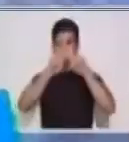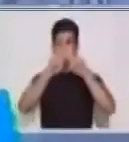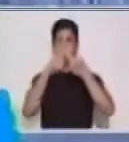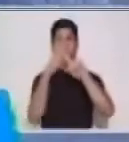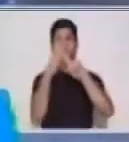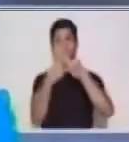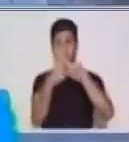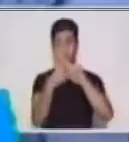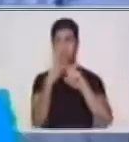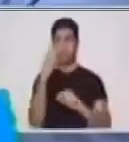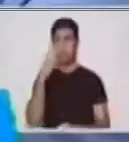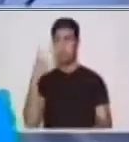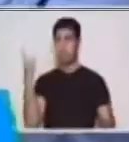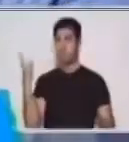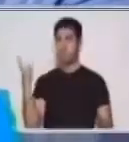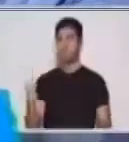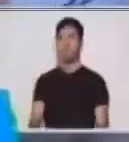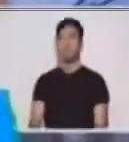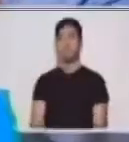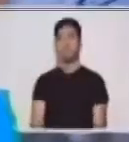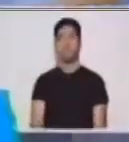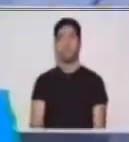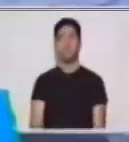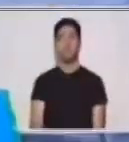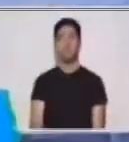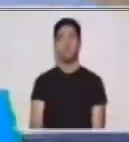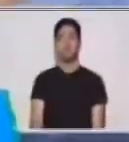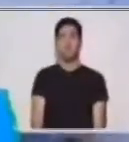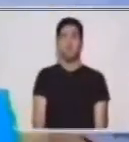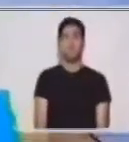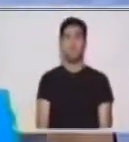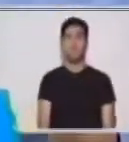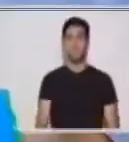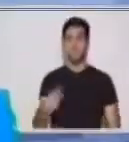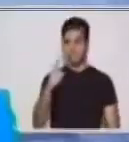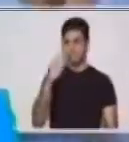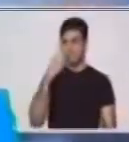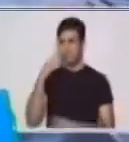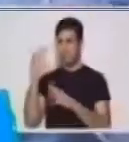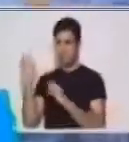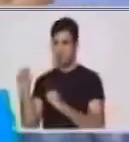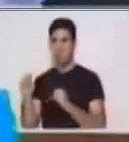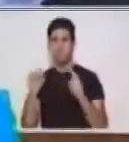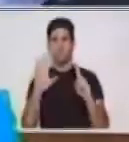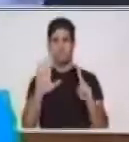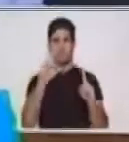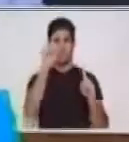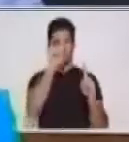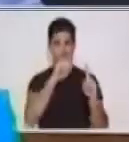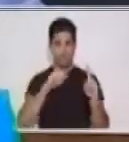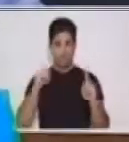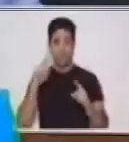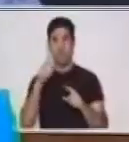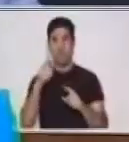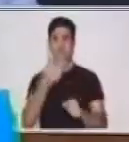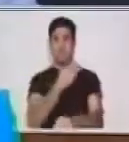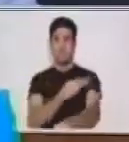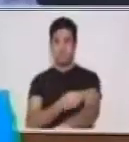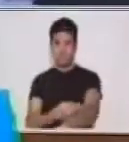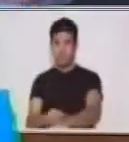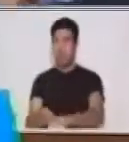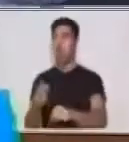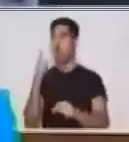Uno, dos, tres, cuatro, cinco y seis. Se dan cuenta que estamos enlazando historia, arte